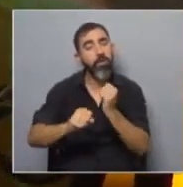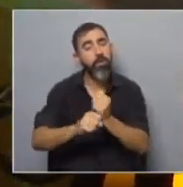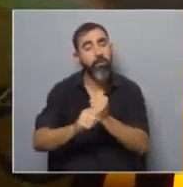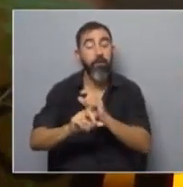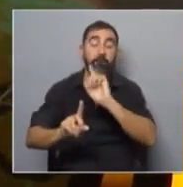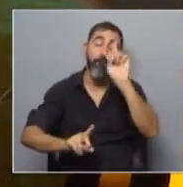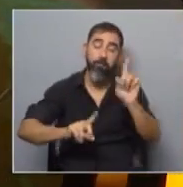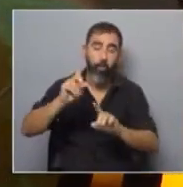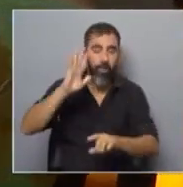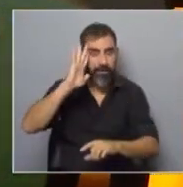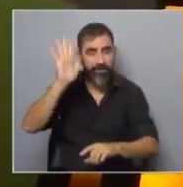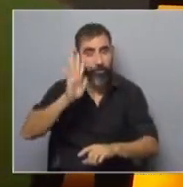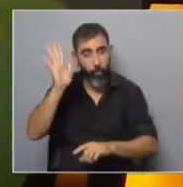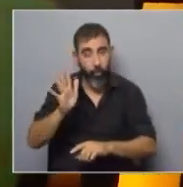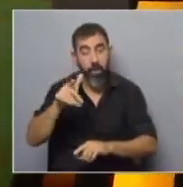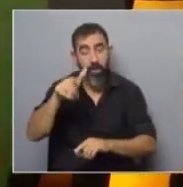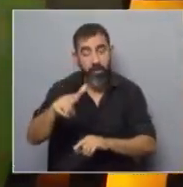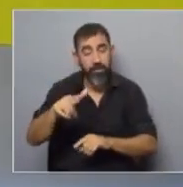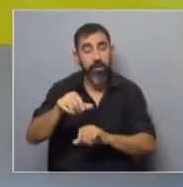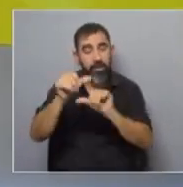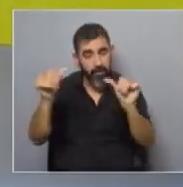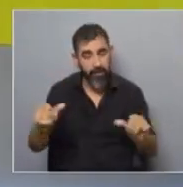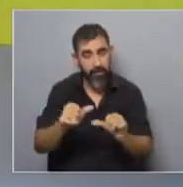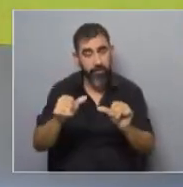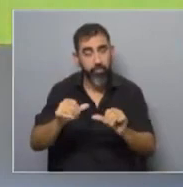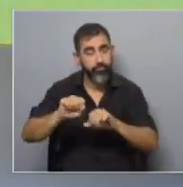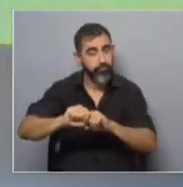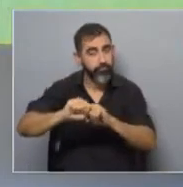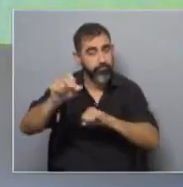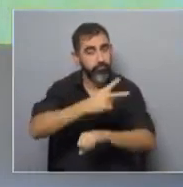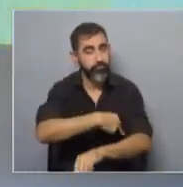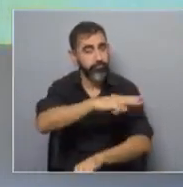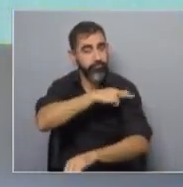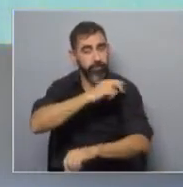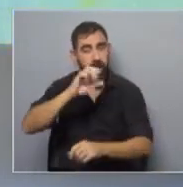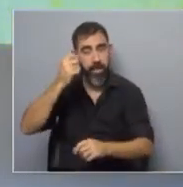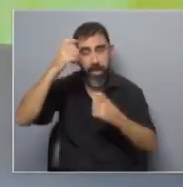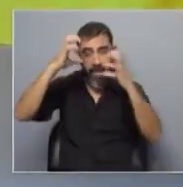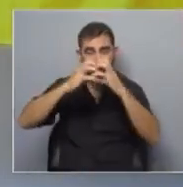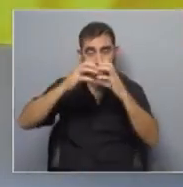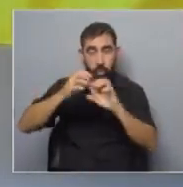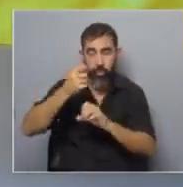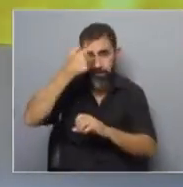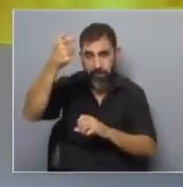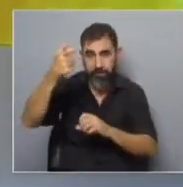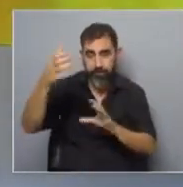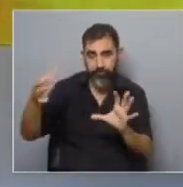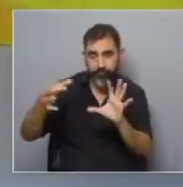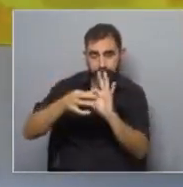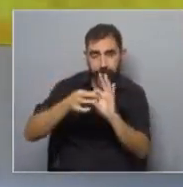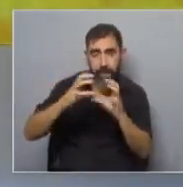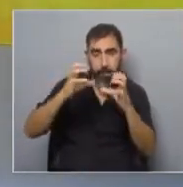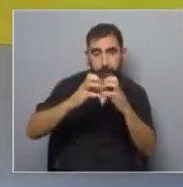Facultad de Psicología, porque allí, después de hacer una maestría en Neurociencia, unió este interés entre la mente,